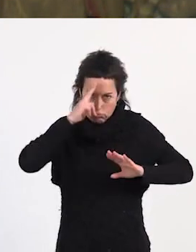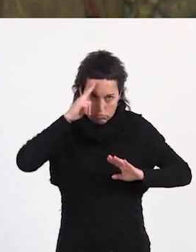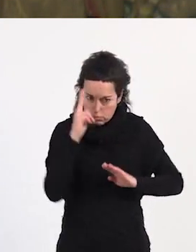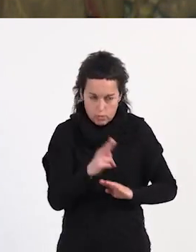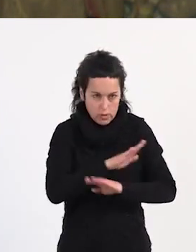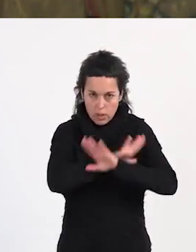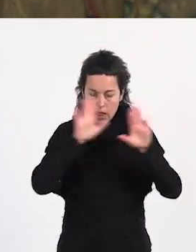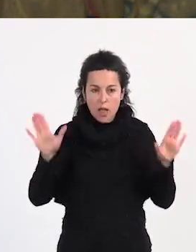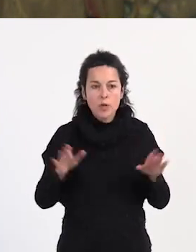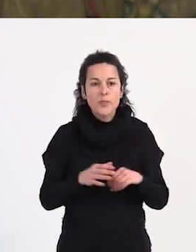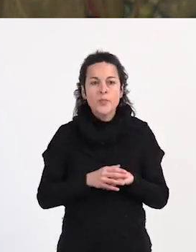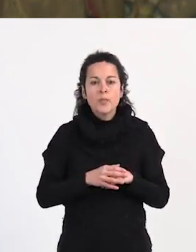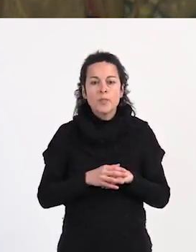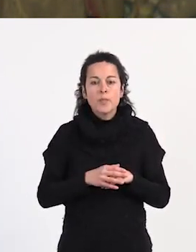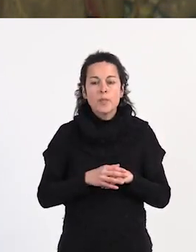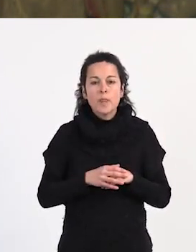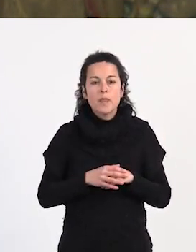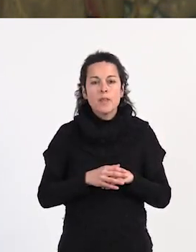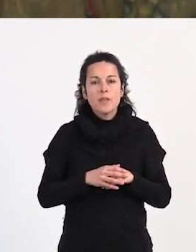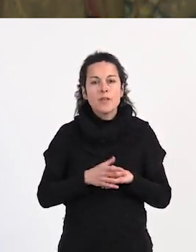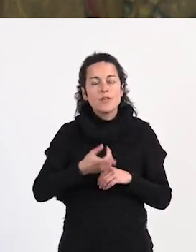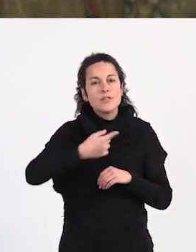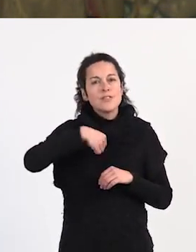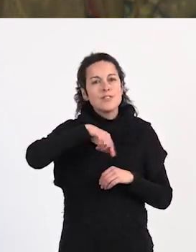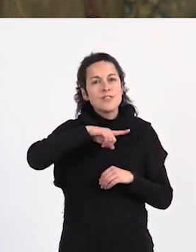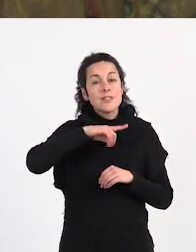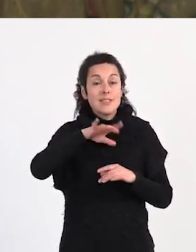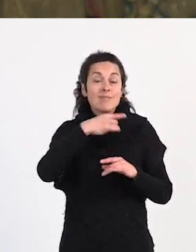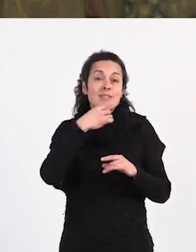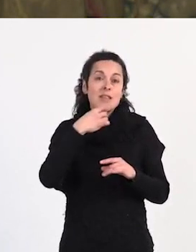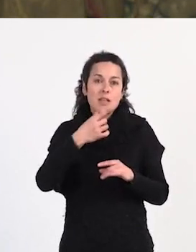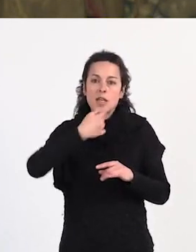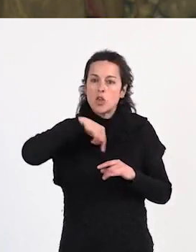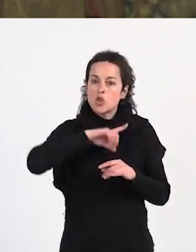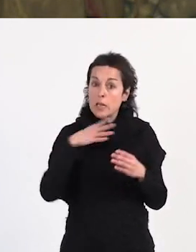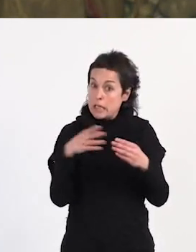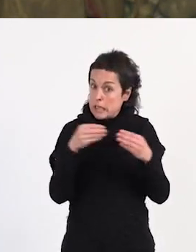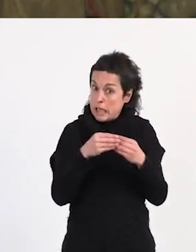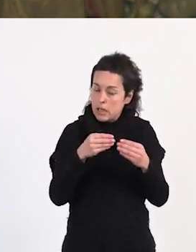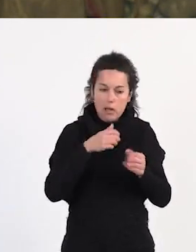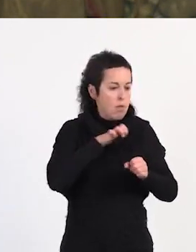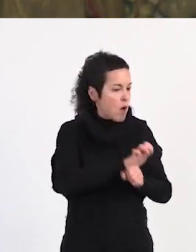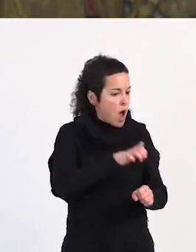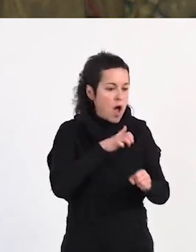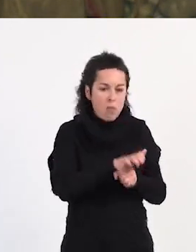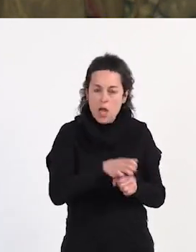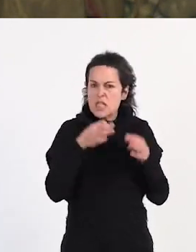respetos es que nosotras somos violadas continuamente por nuestros clientes.